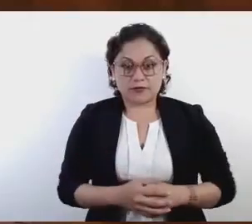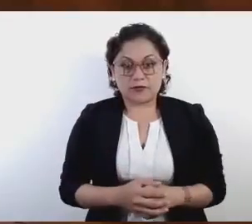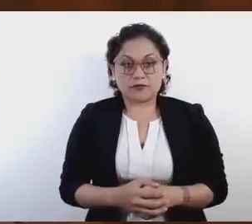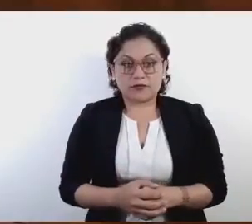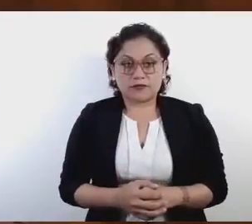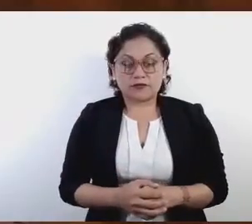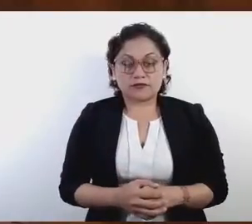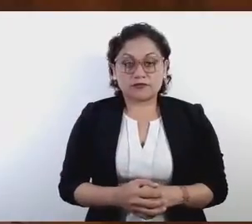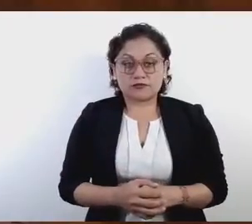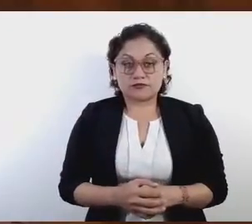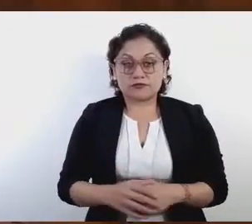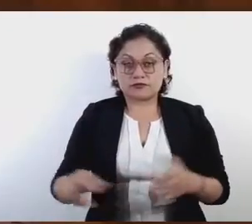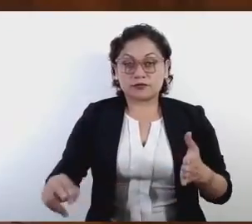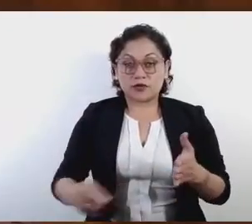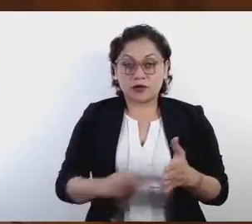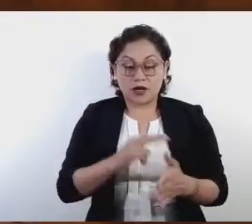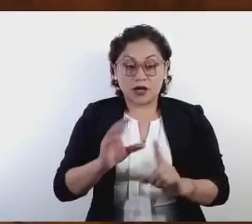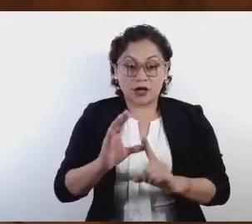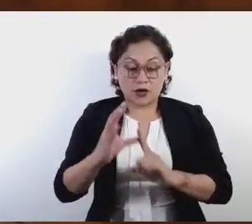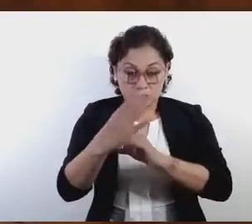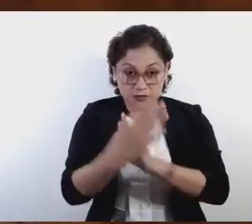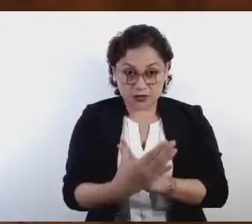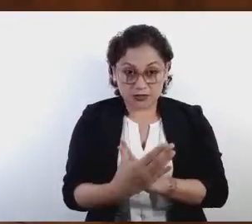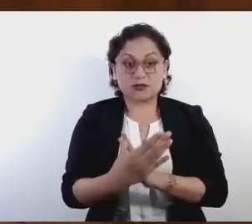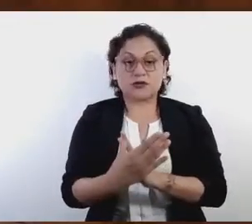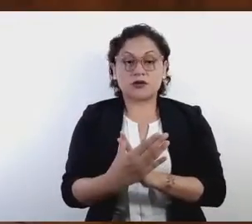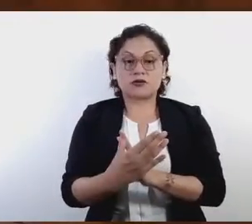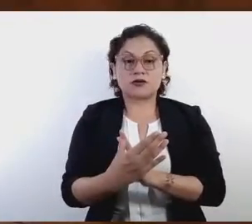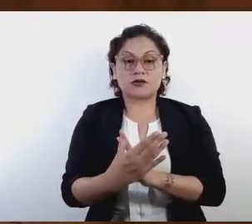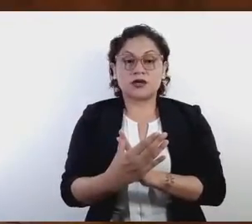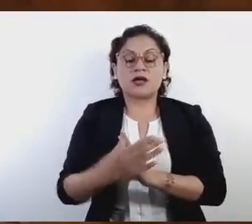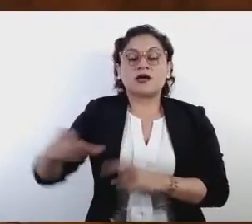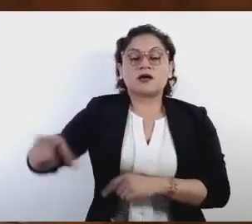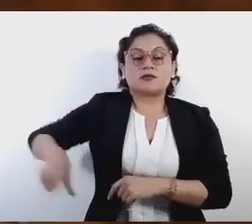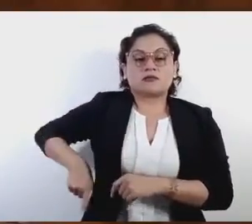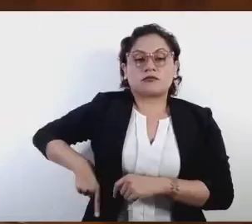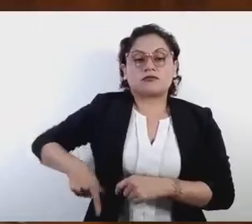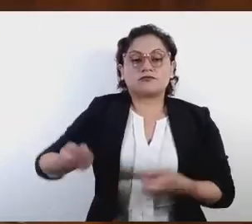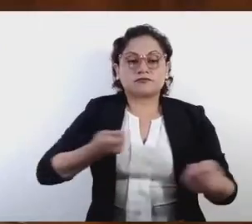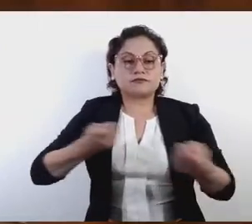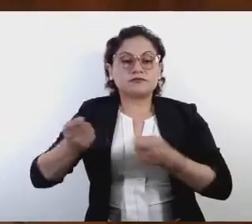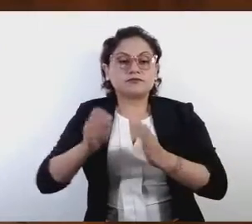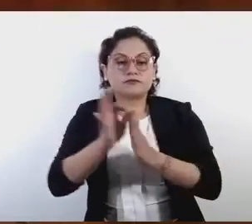Atentamente, Comisión Legislativa de Gobernación y puntos constitucionales. ¿Sería cuánto, presidente?